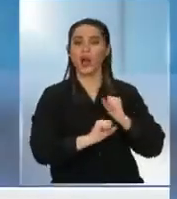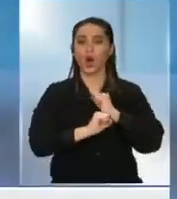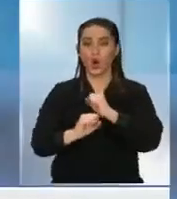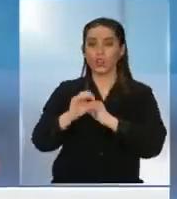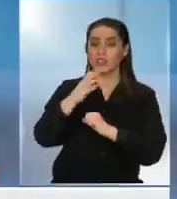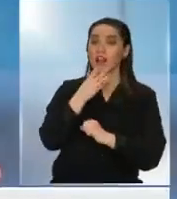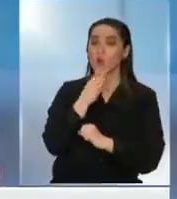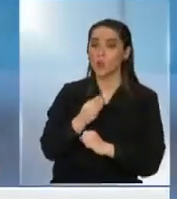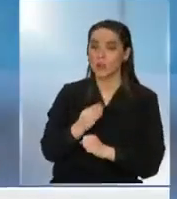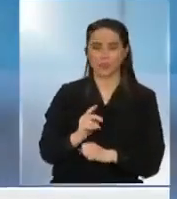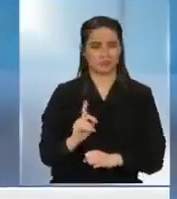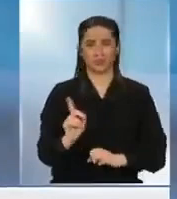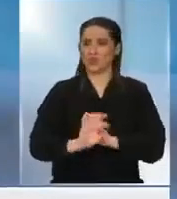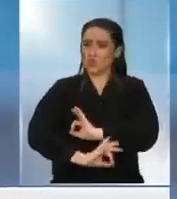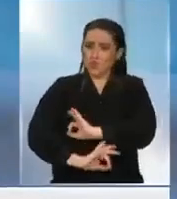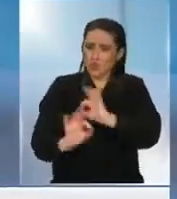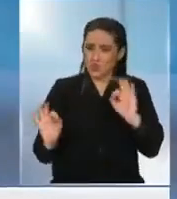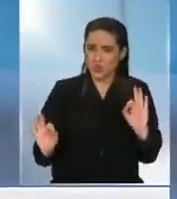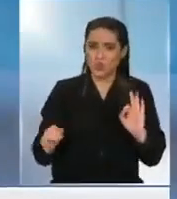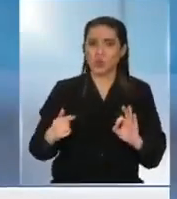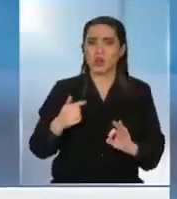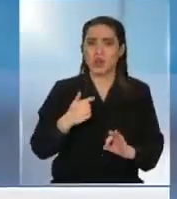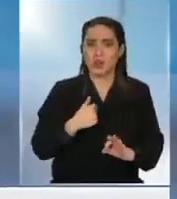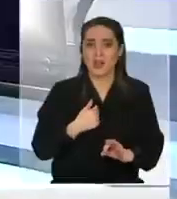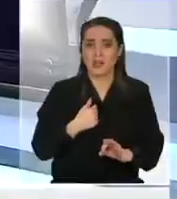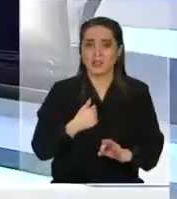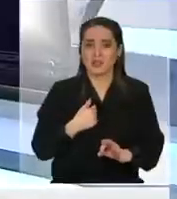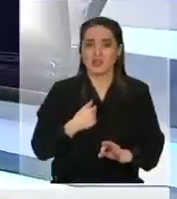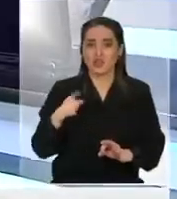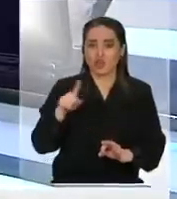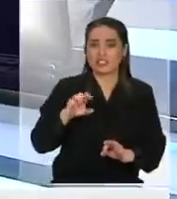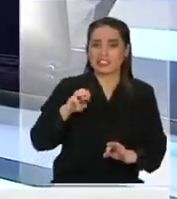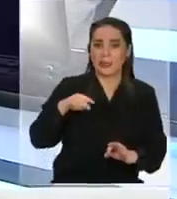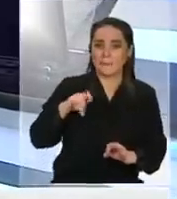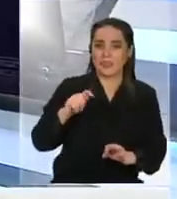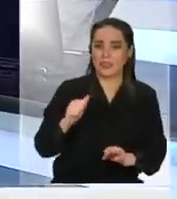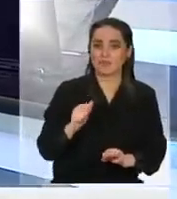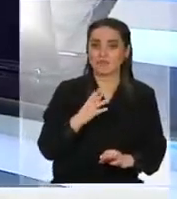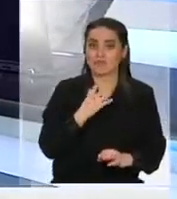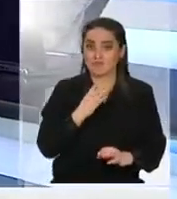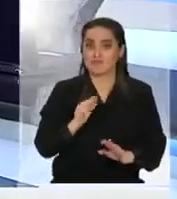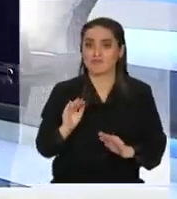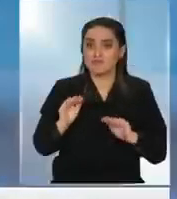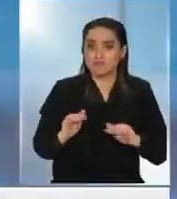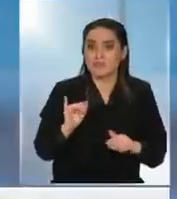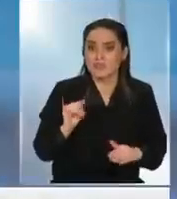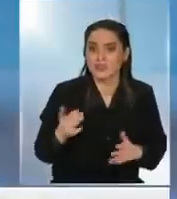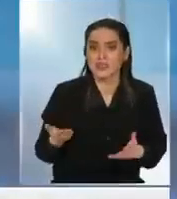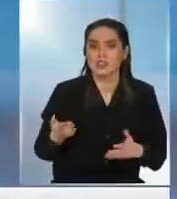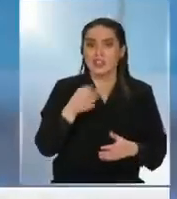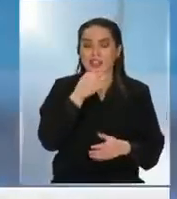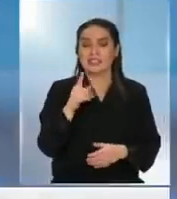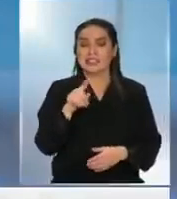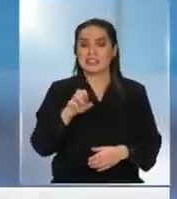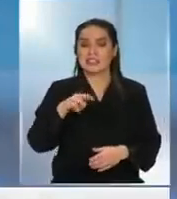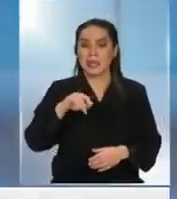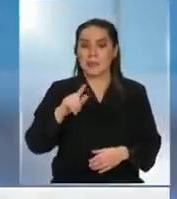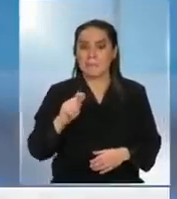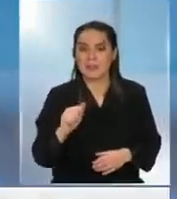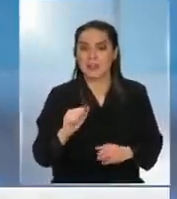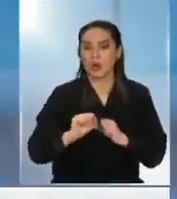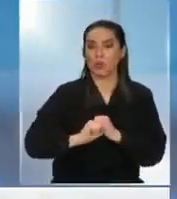hay un tema central soy semita soy semita entonces esto de andar tildando a los semitas de